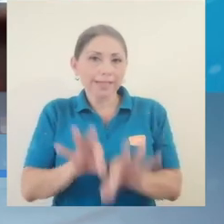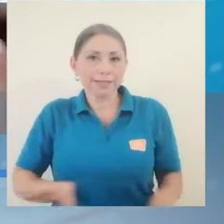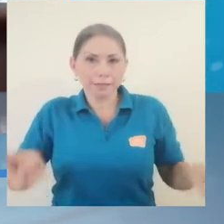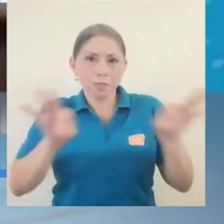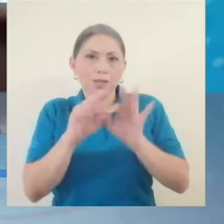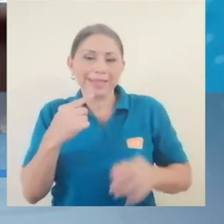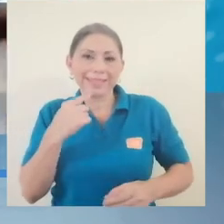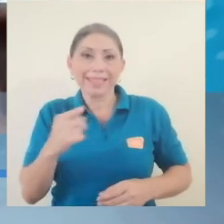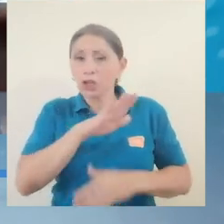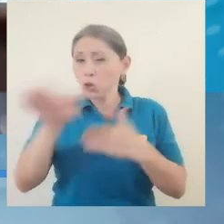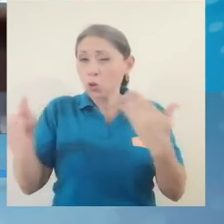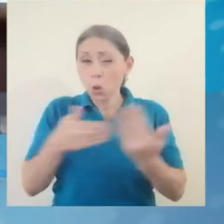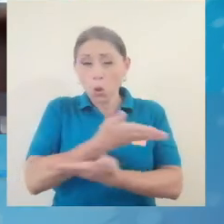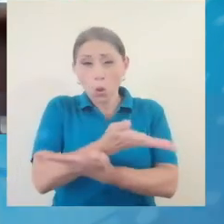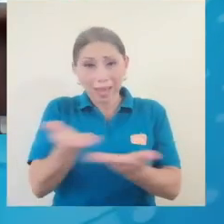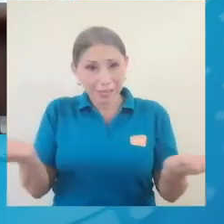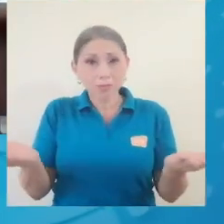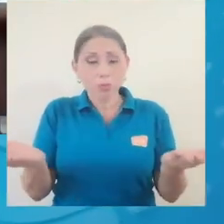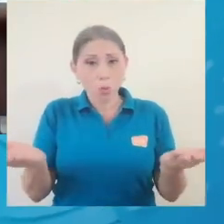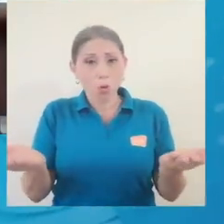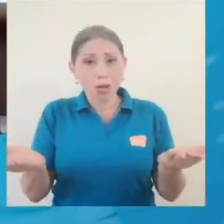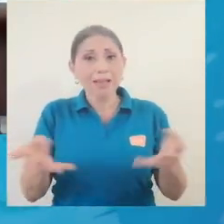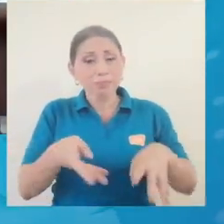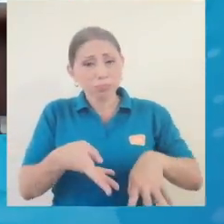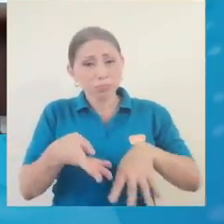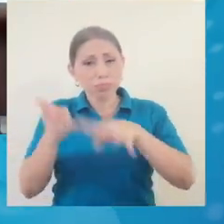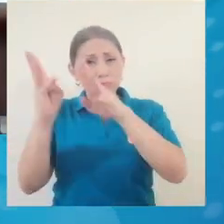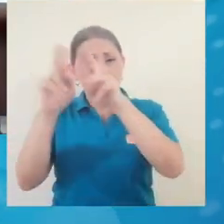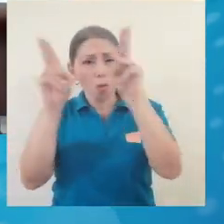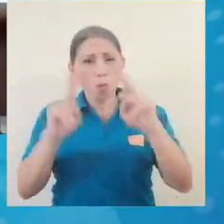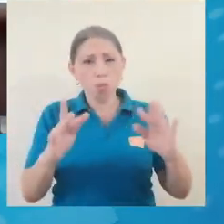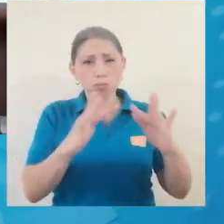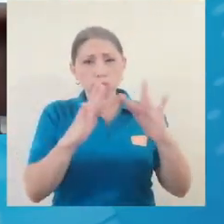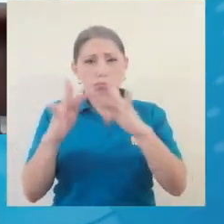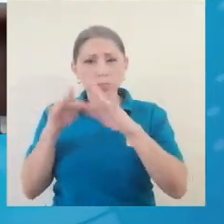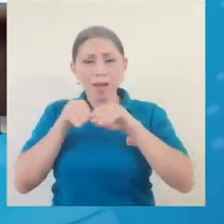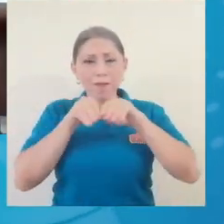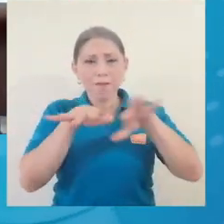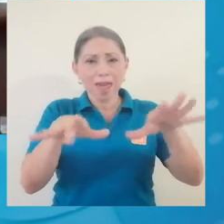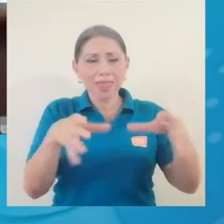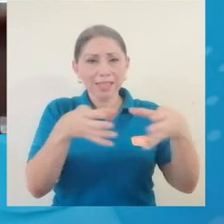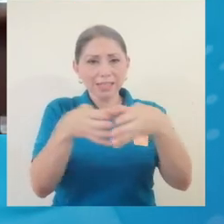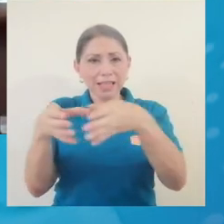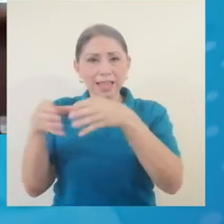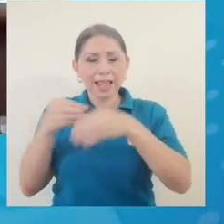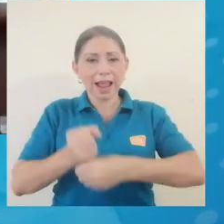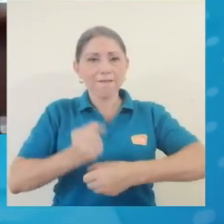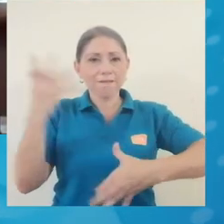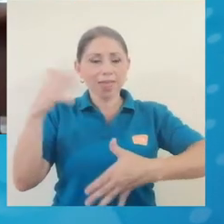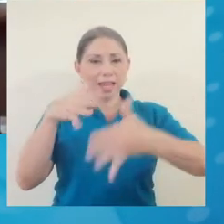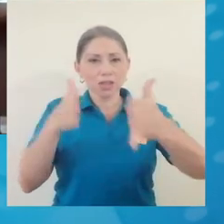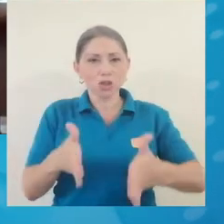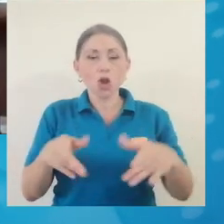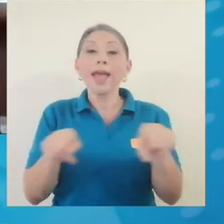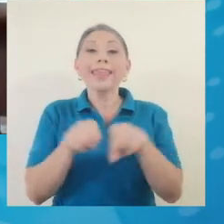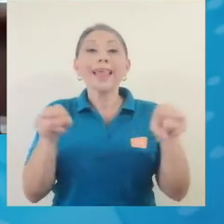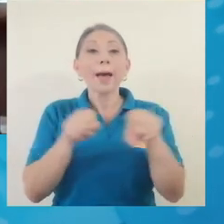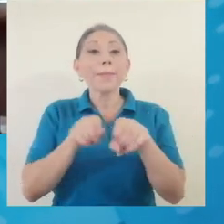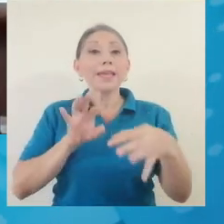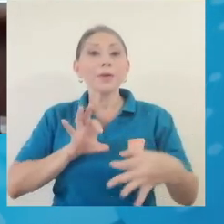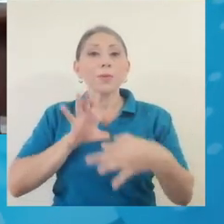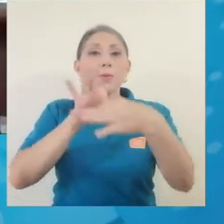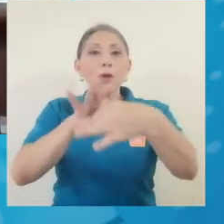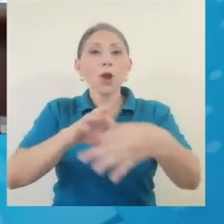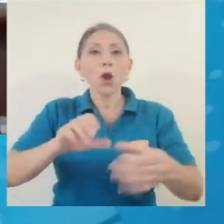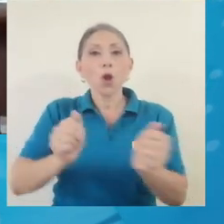importante mencionar que todo esto se va a publicar en las redes de la Federación, ¿verdad? Y también hicimos una